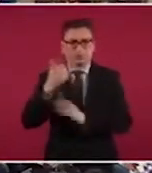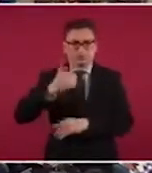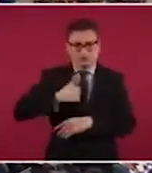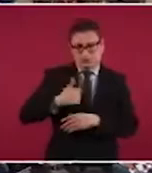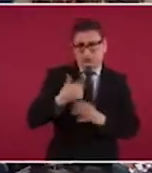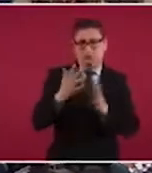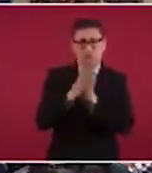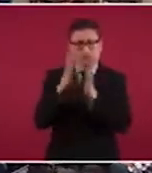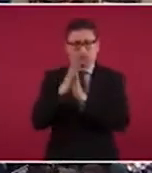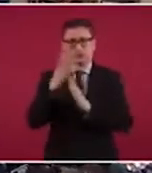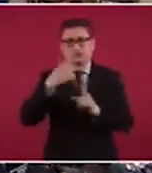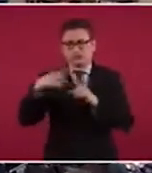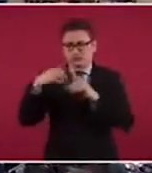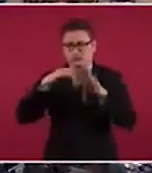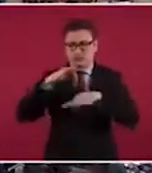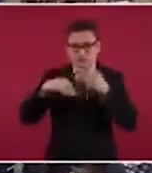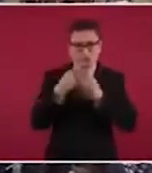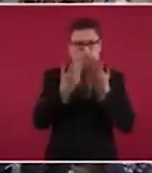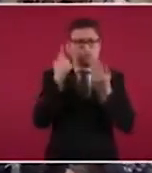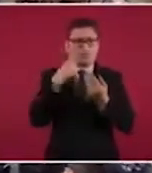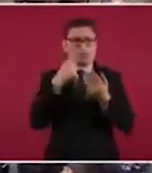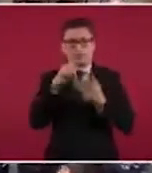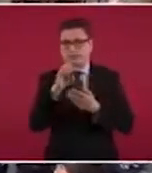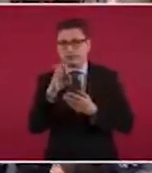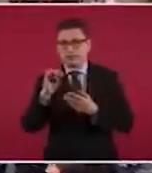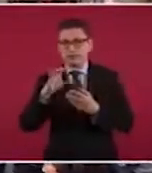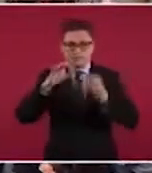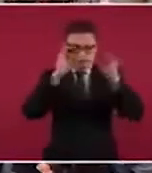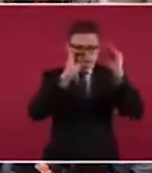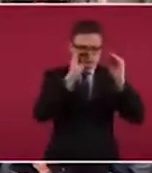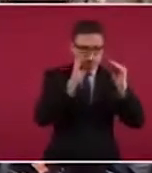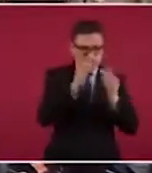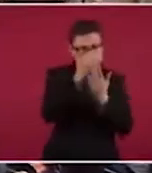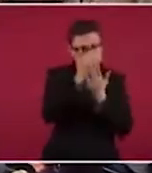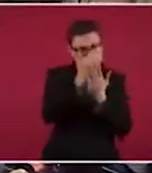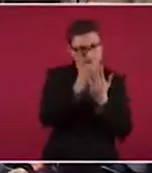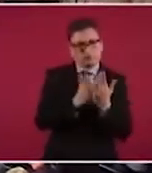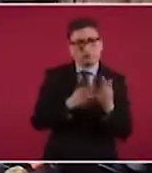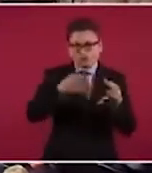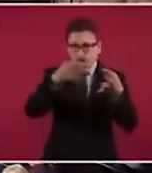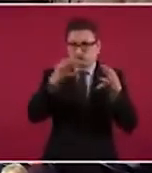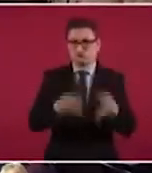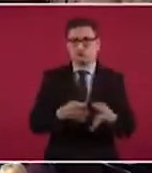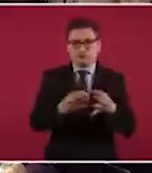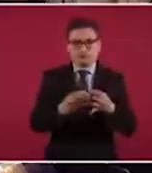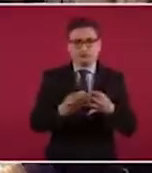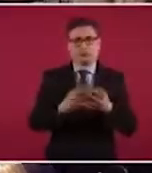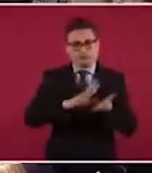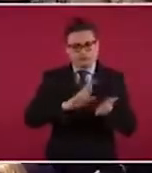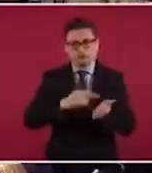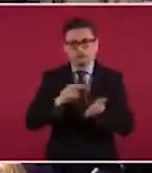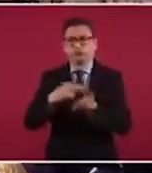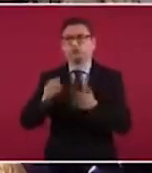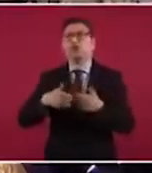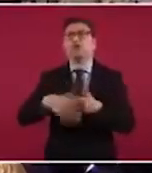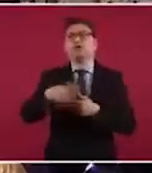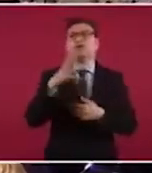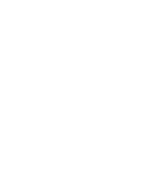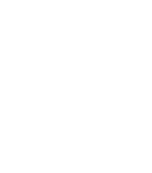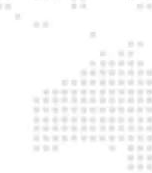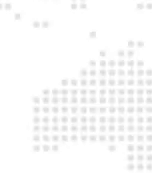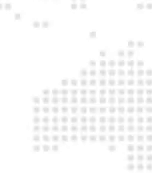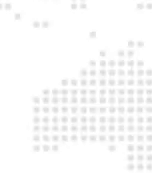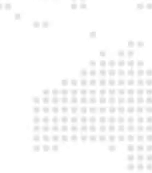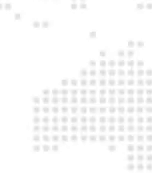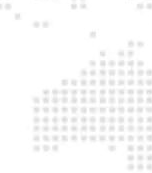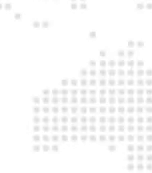constructiva, muy positiva en la elaboración de un tratado excelente. Demos vuelta a la página y vamos ya para adelante hacia ratificarlo.